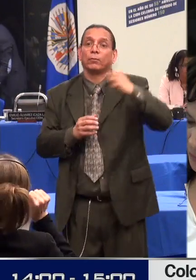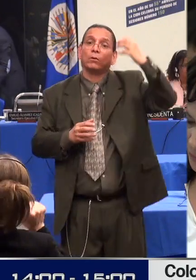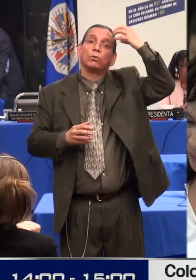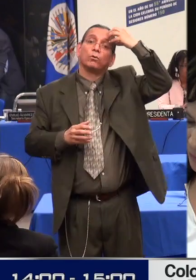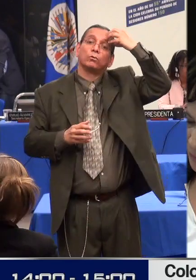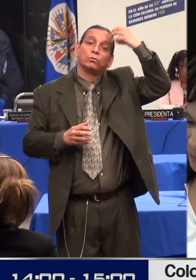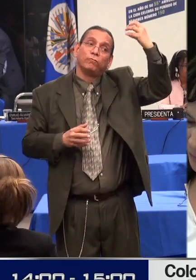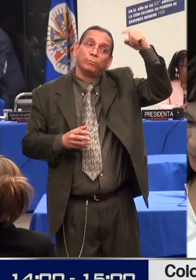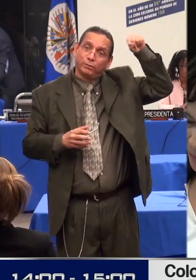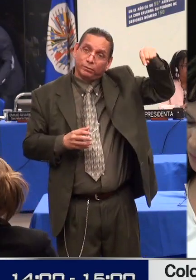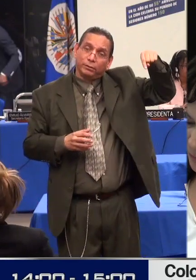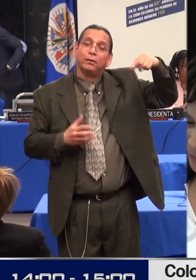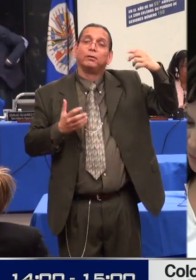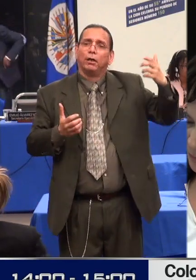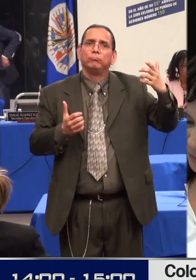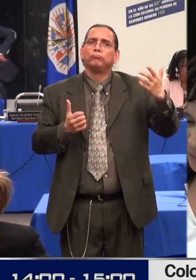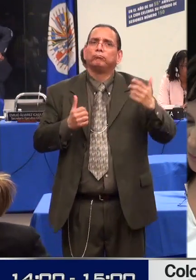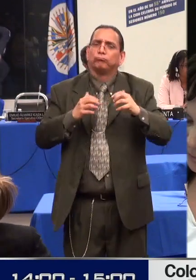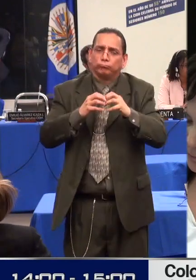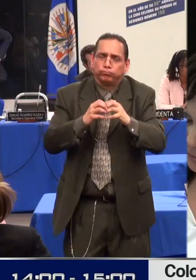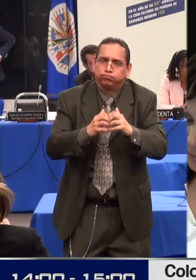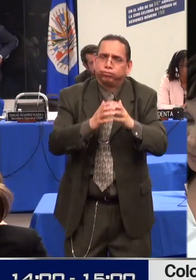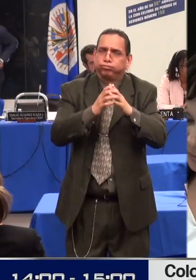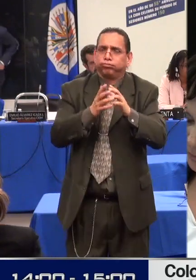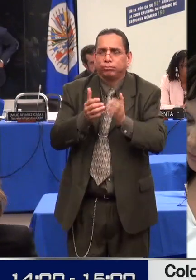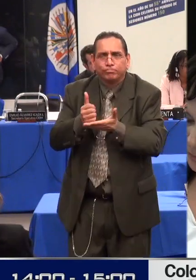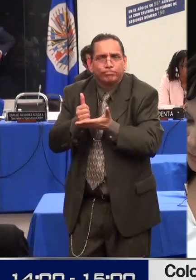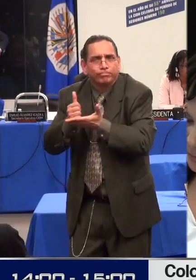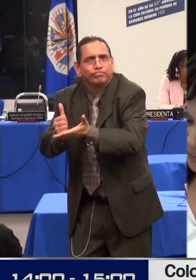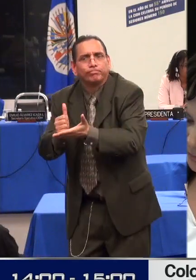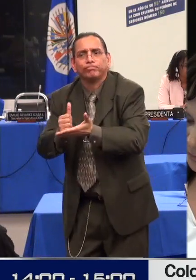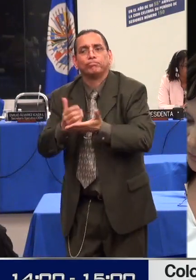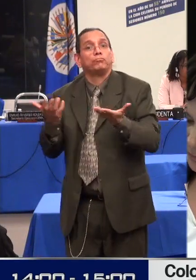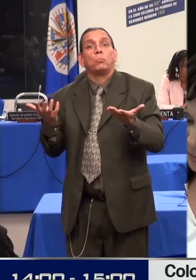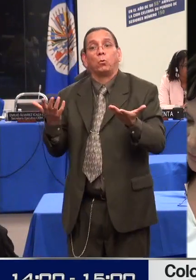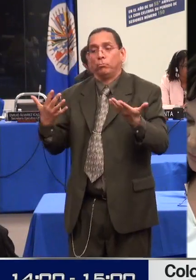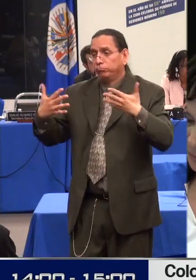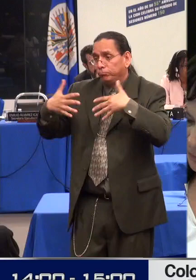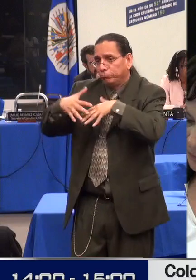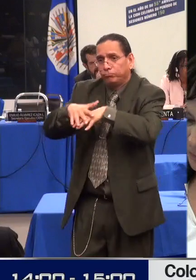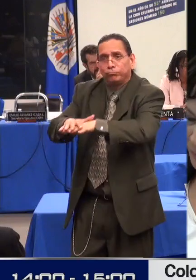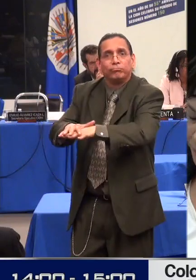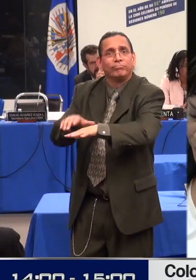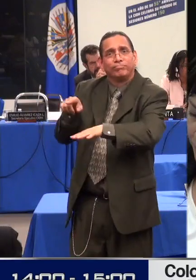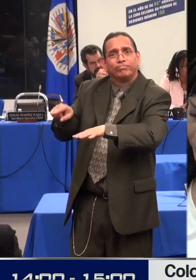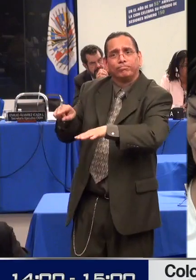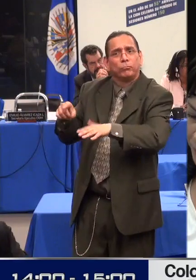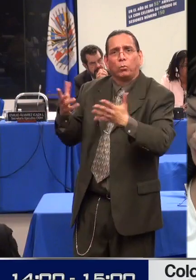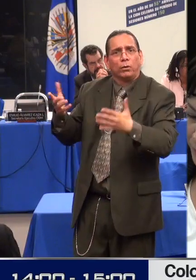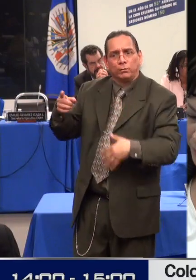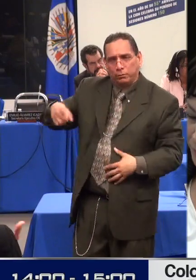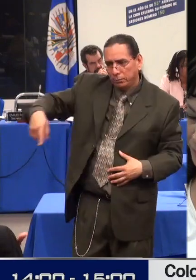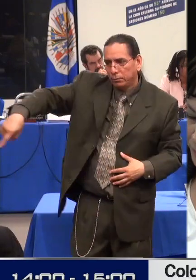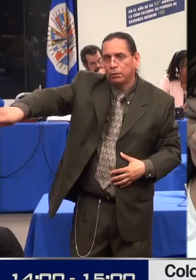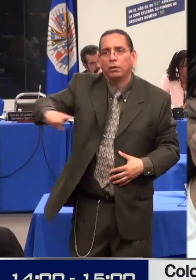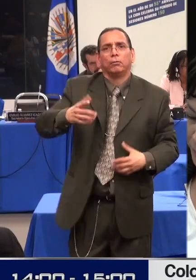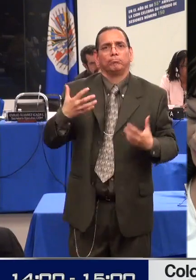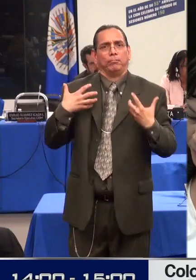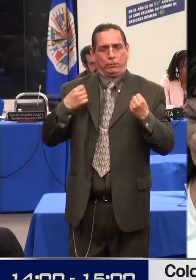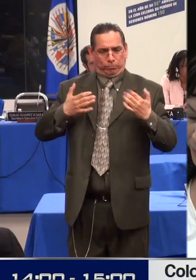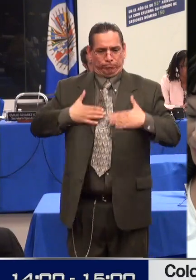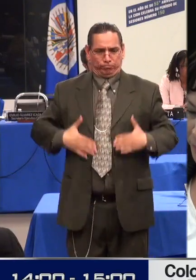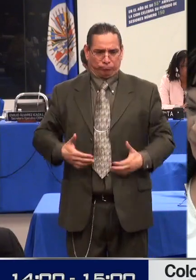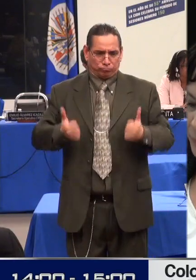con sus condiciones de salud y que disponen como obligación especial erradicar el analfabetismo. En el ámbito legal,